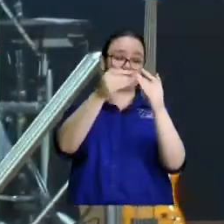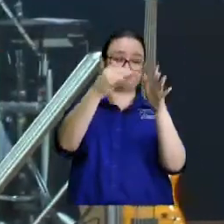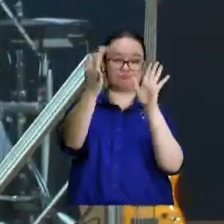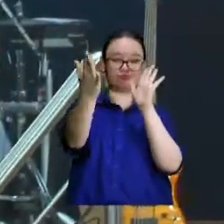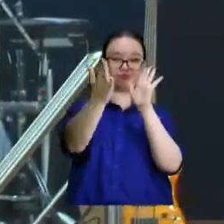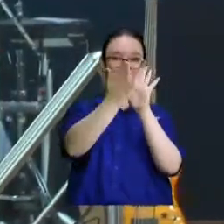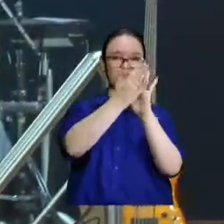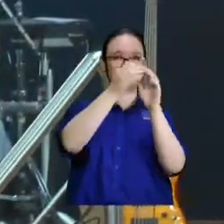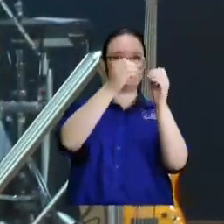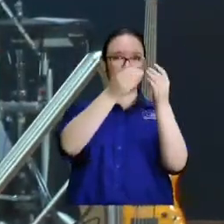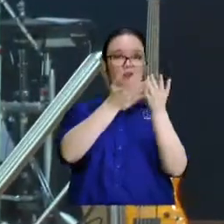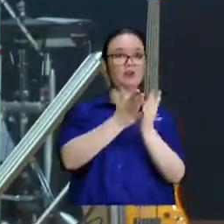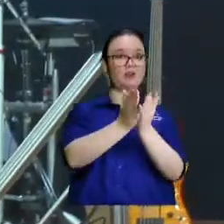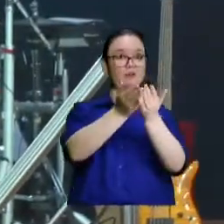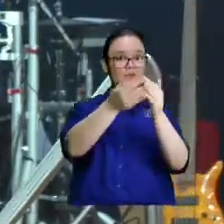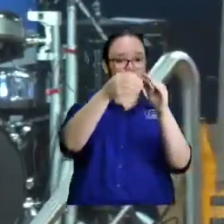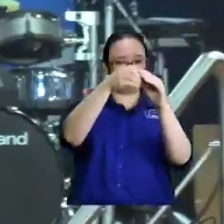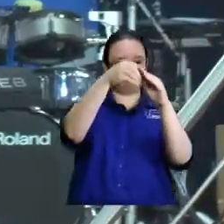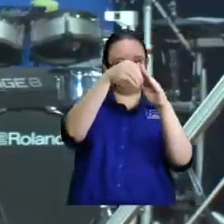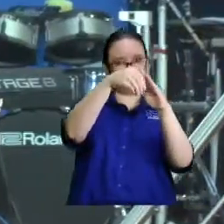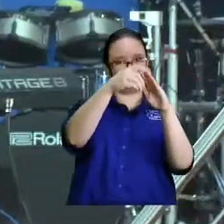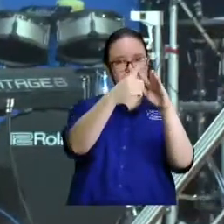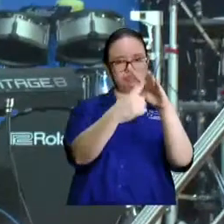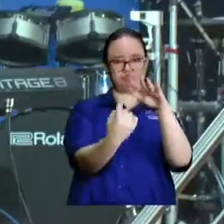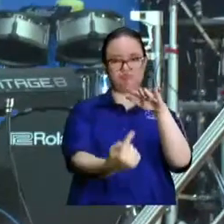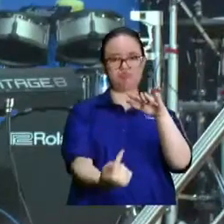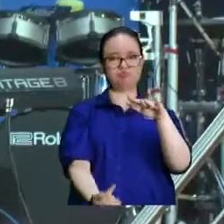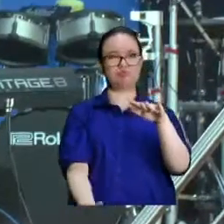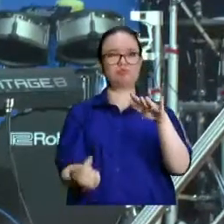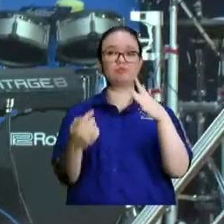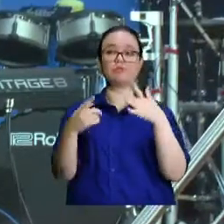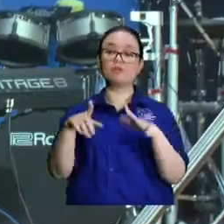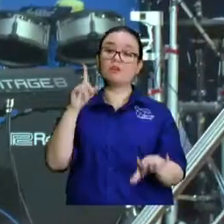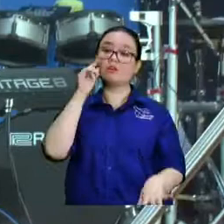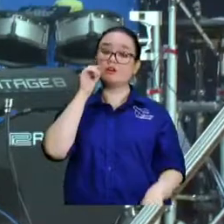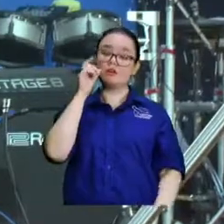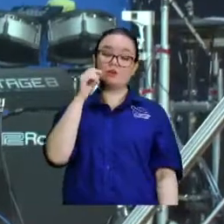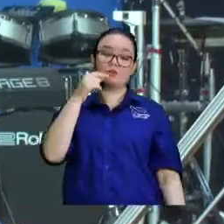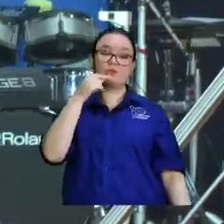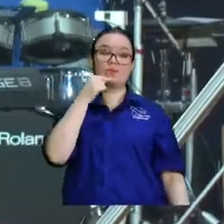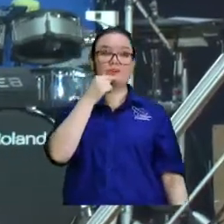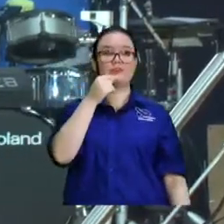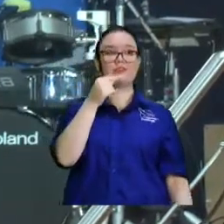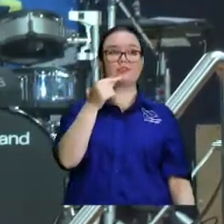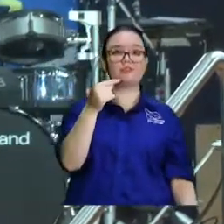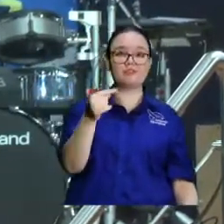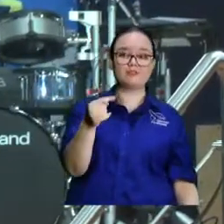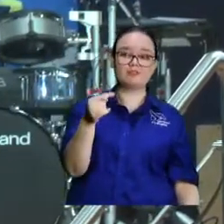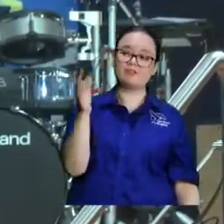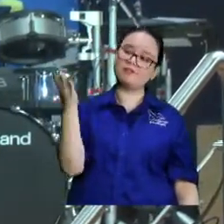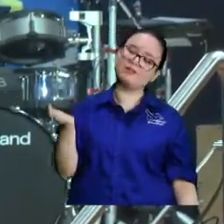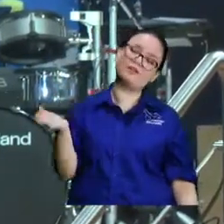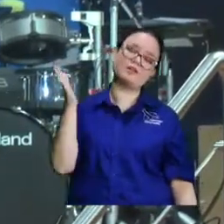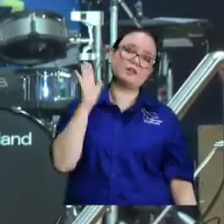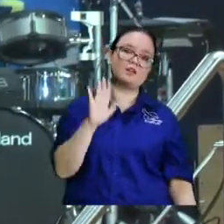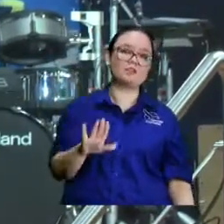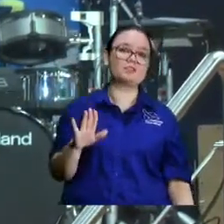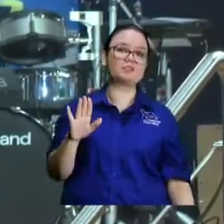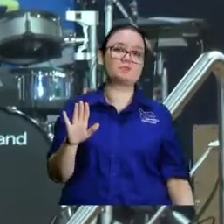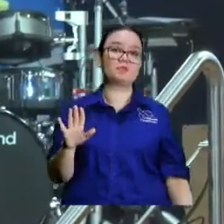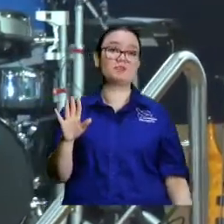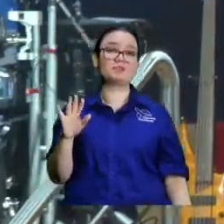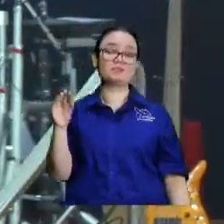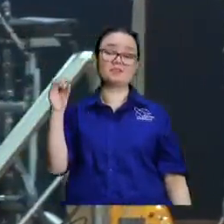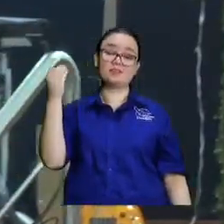costas sudamericanas y él se estaba ahogando y dice que después dice su autobiografía que